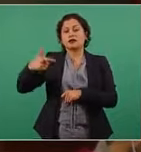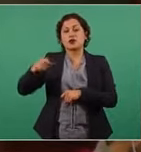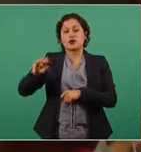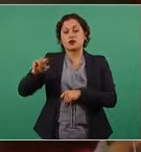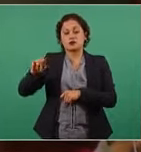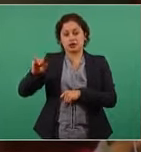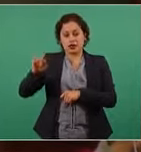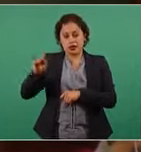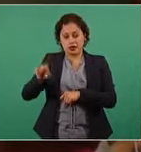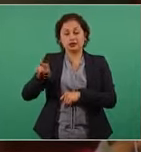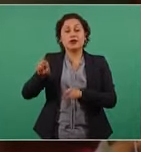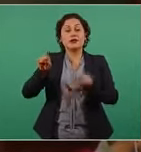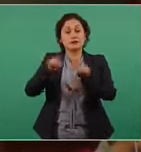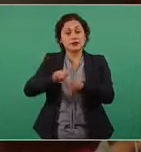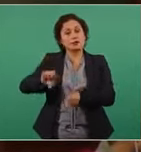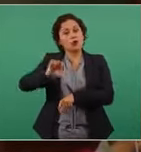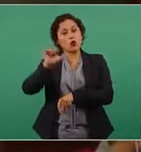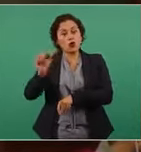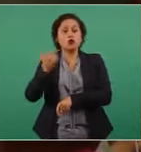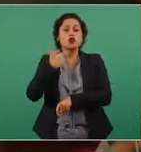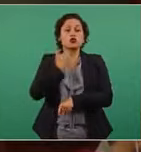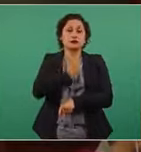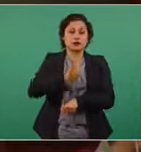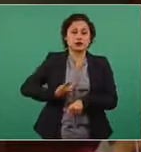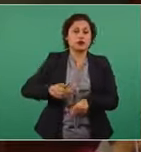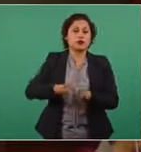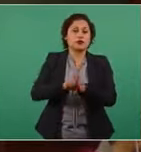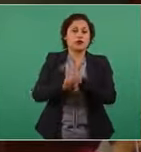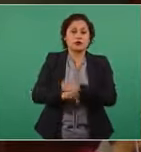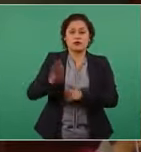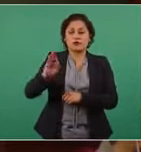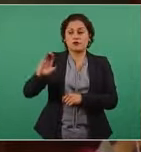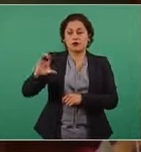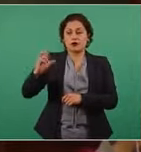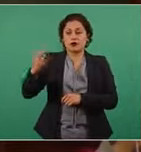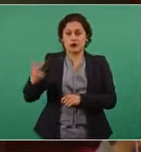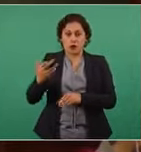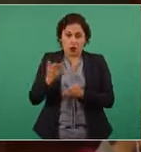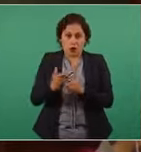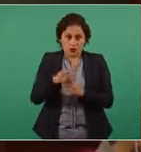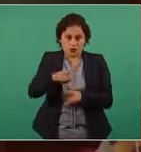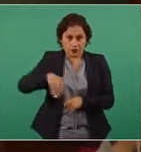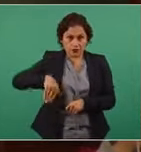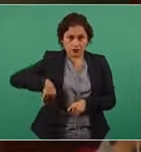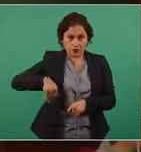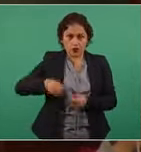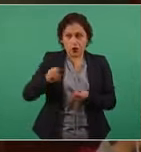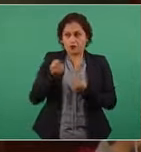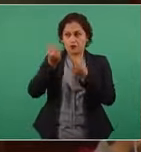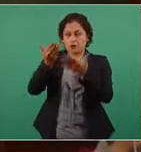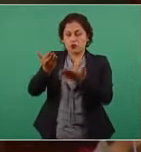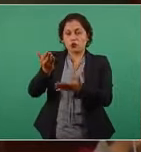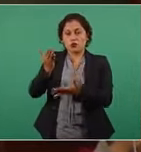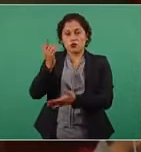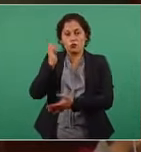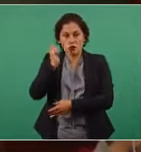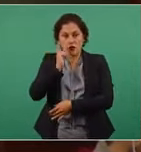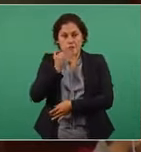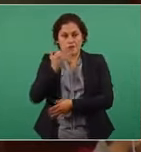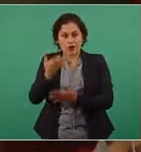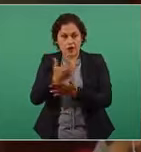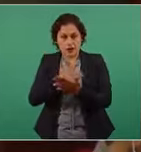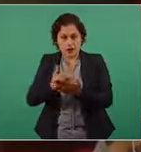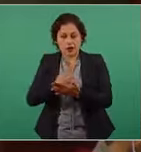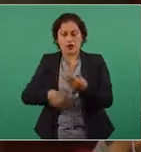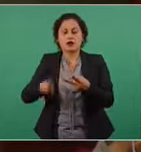participando expresidentes como Felipe Calderón a quien usted le acaba de desear que sane pronto pero también Vicente